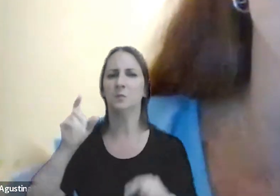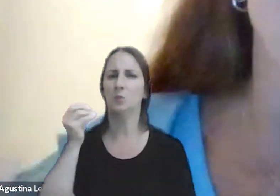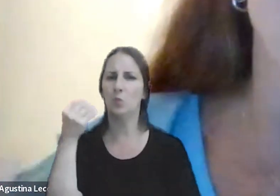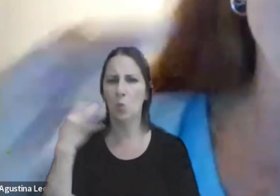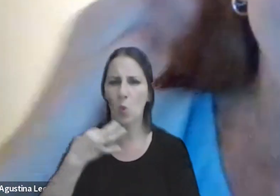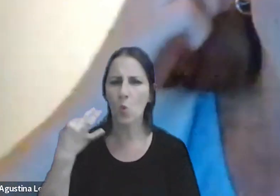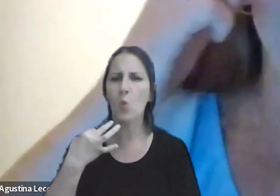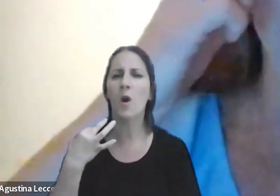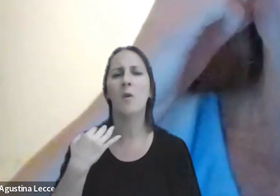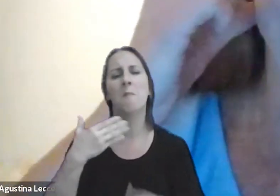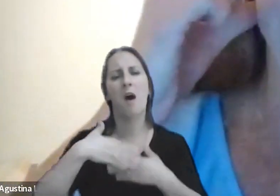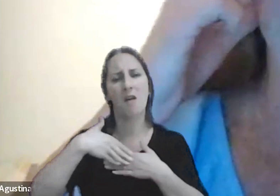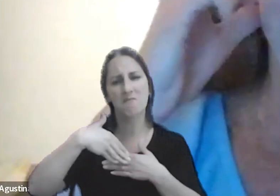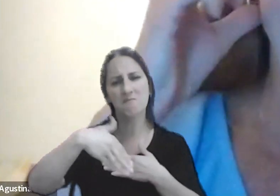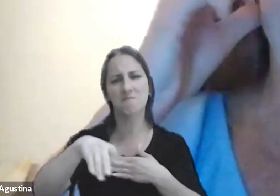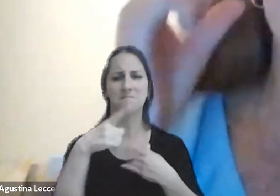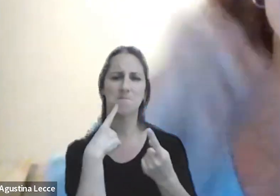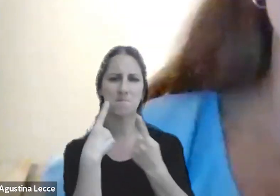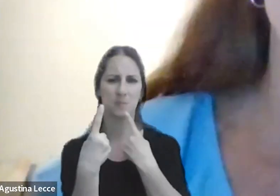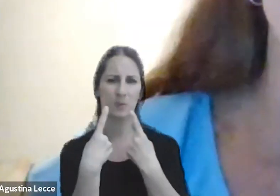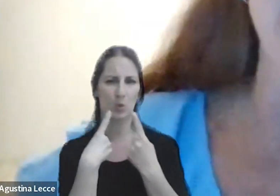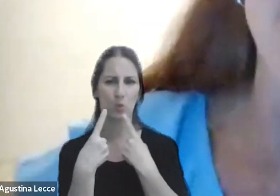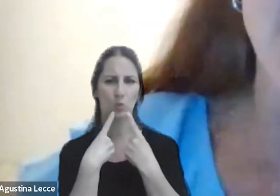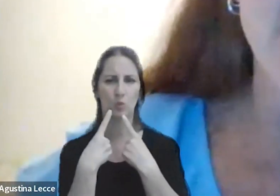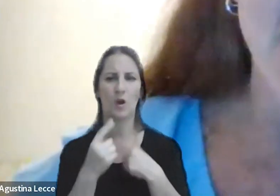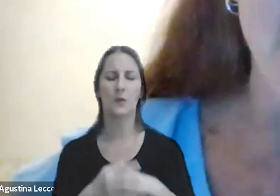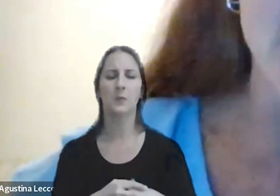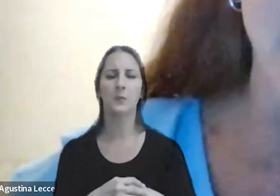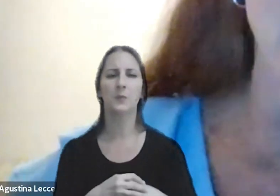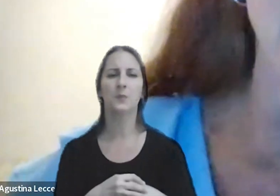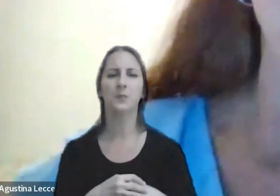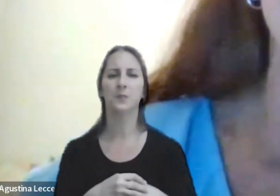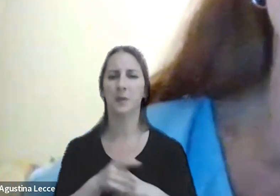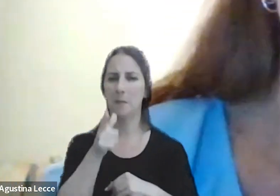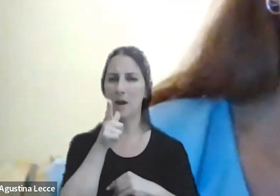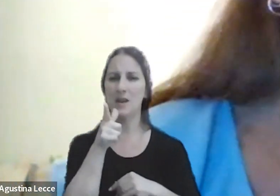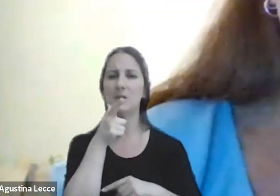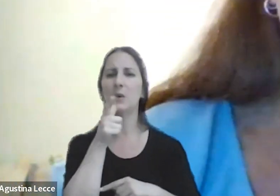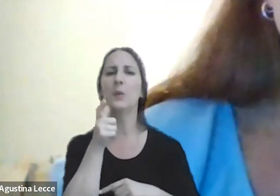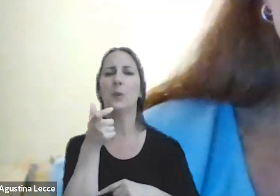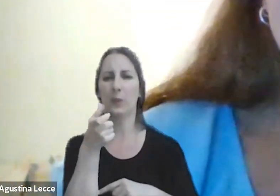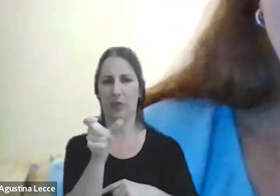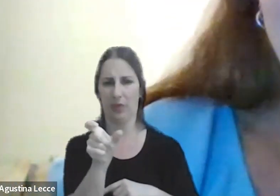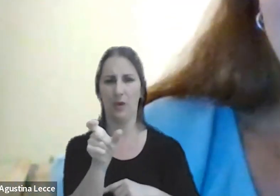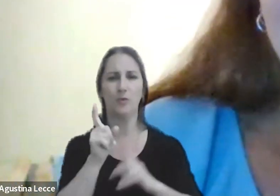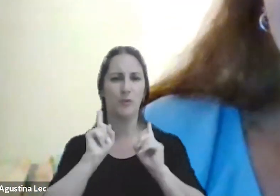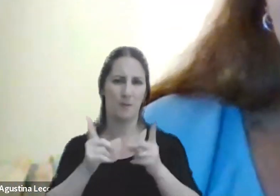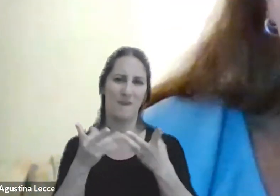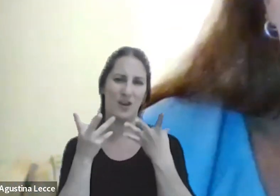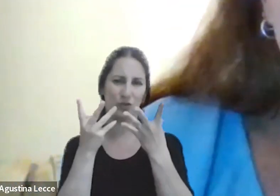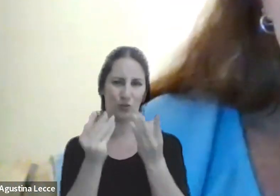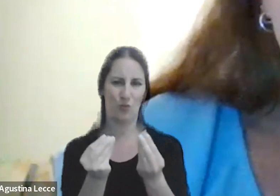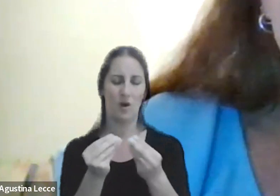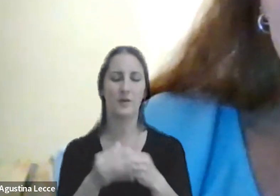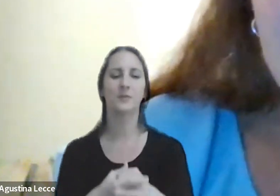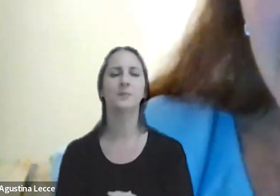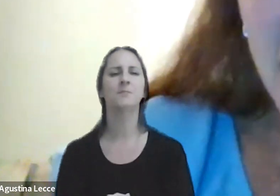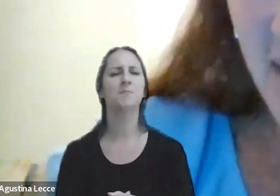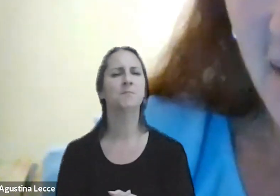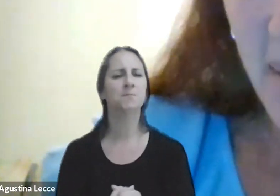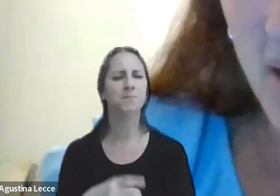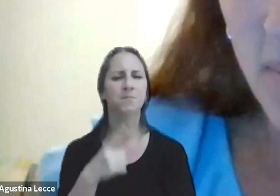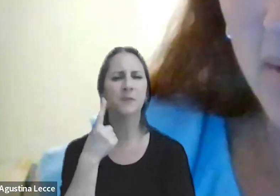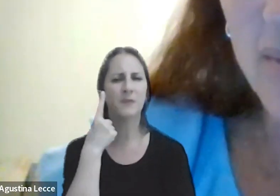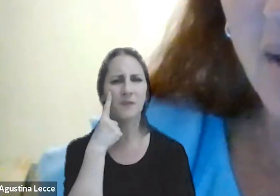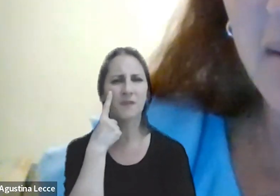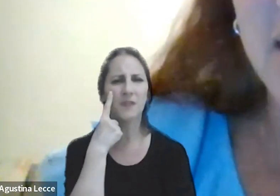después posterior e incluso creo que hasta con el video de ayuda había una pregunta